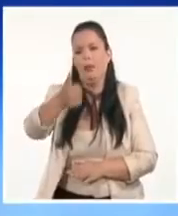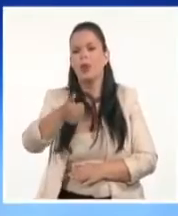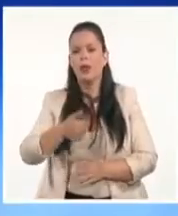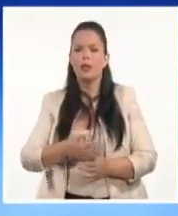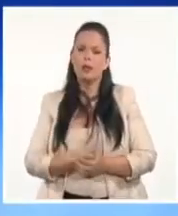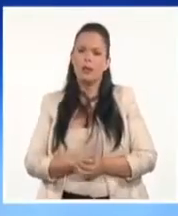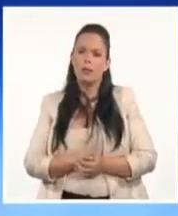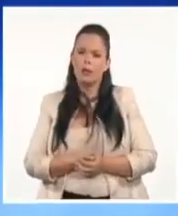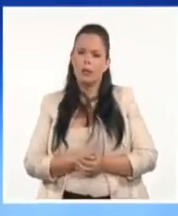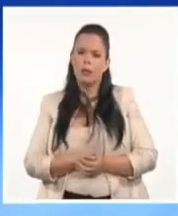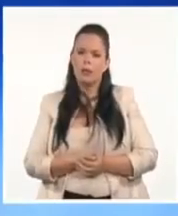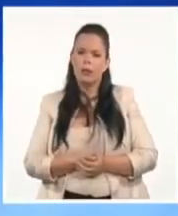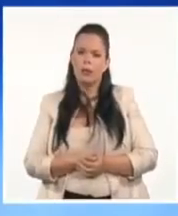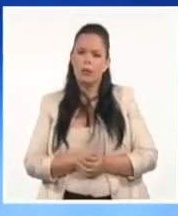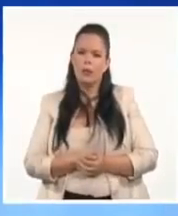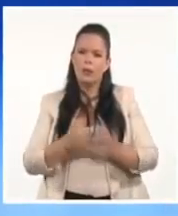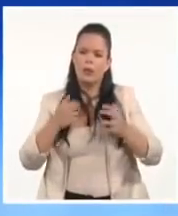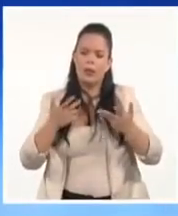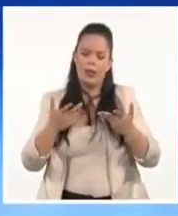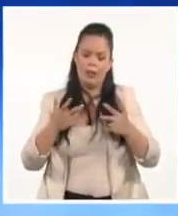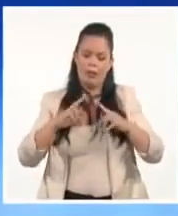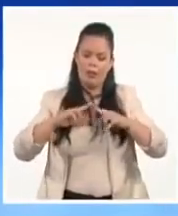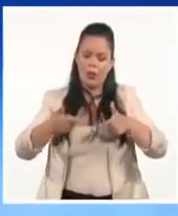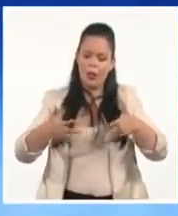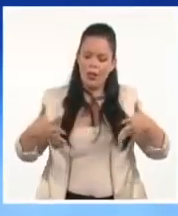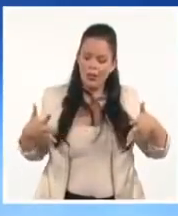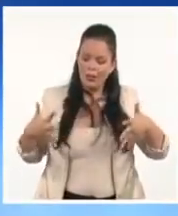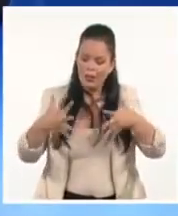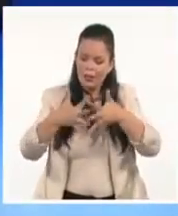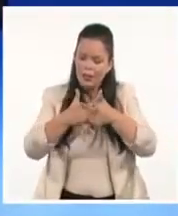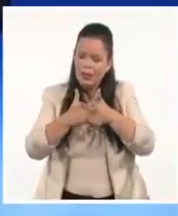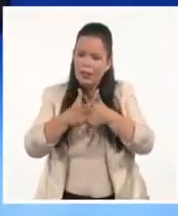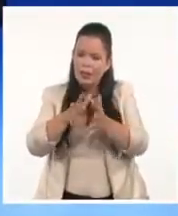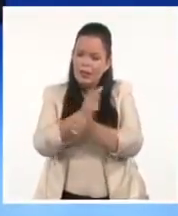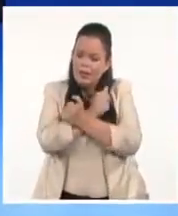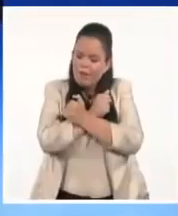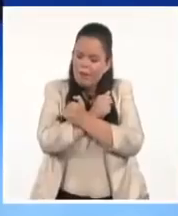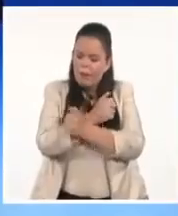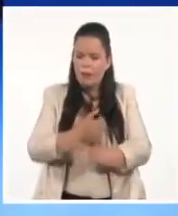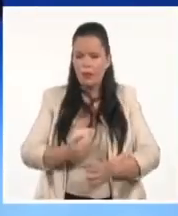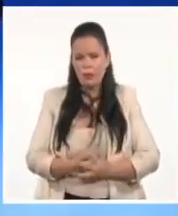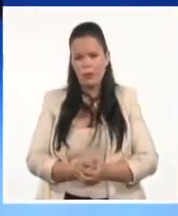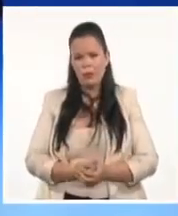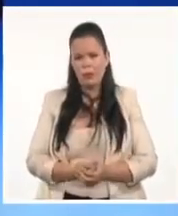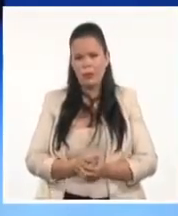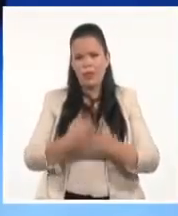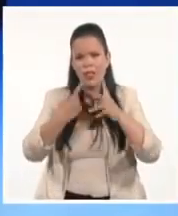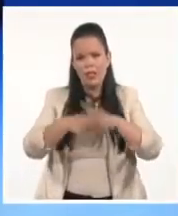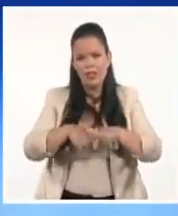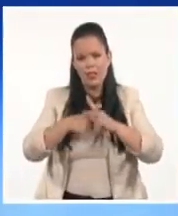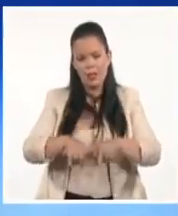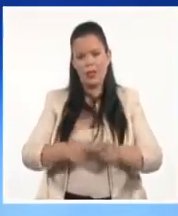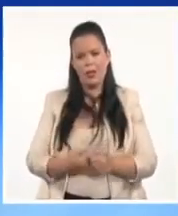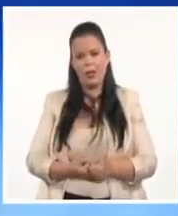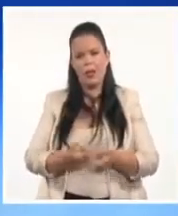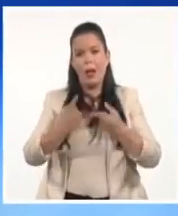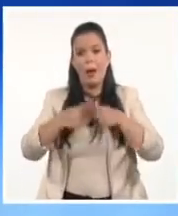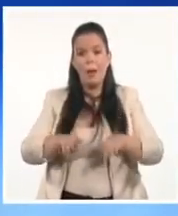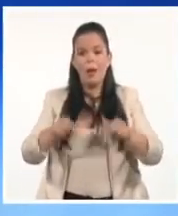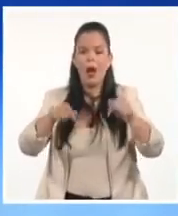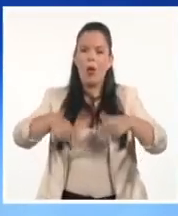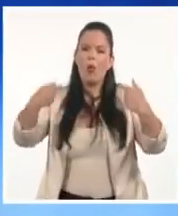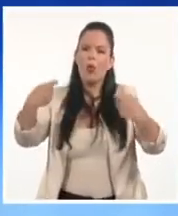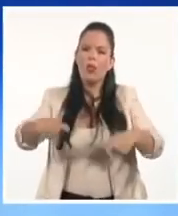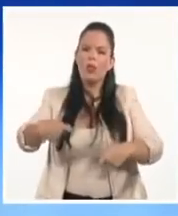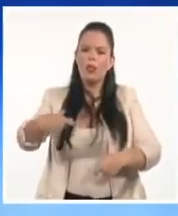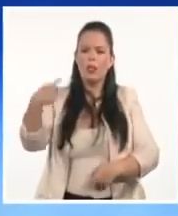Es tiempo de reconciliarnos. Es tiempo de rectificar, claro. También es tiempo de hacer justicia. Y sobre todo,